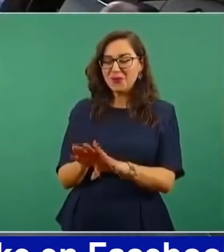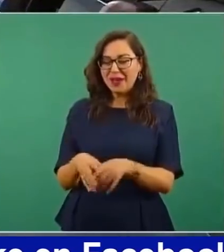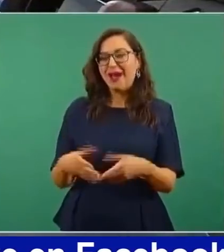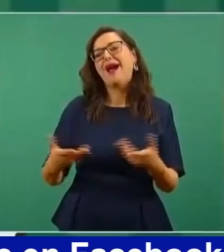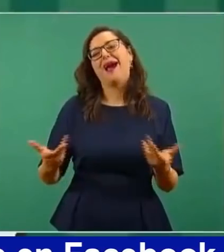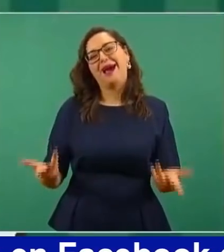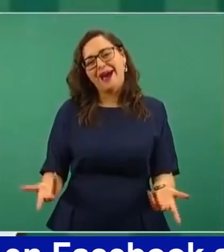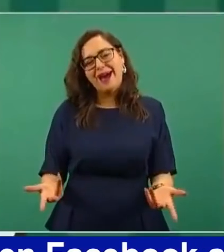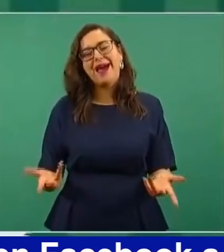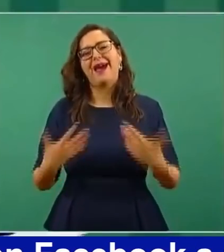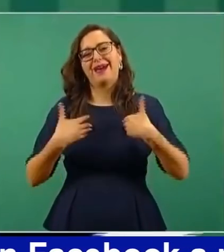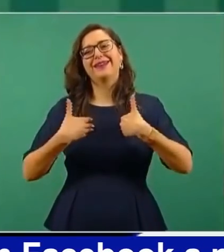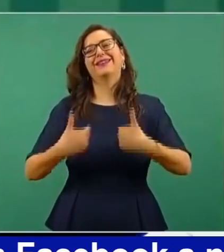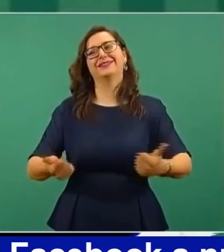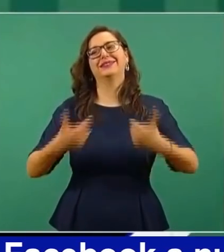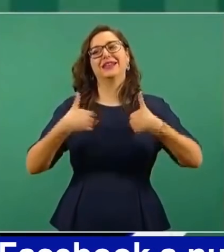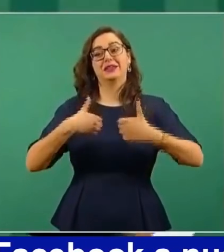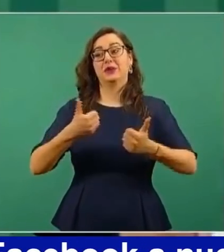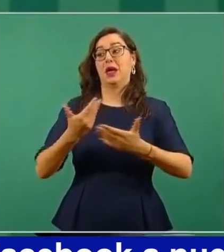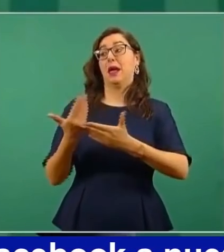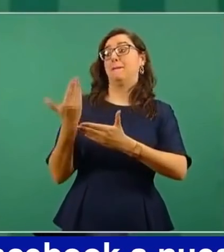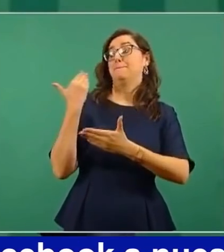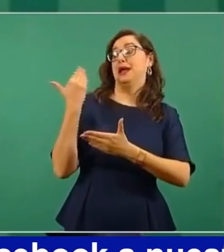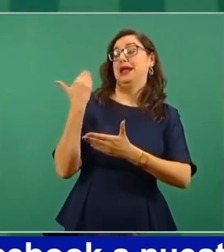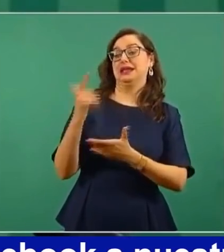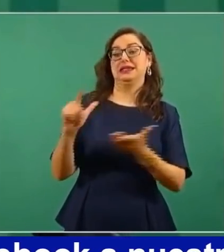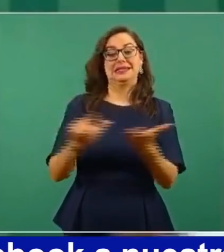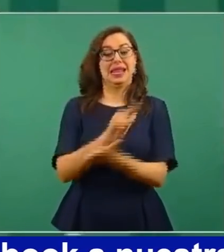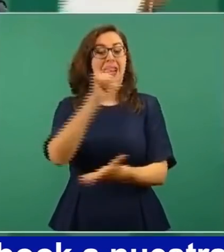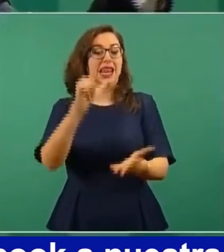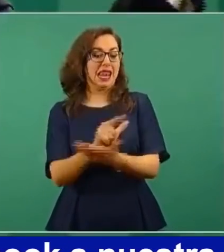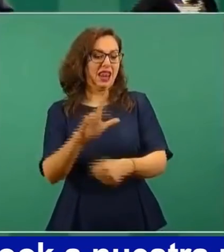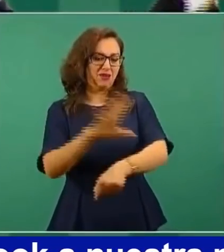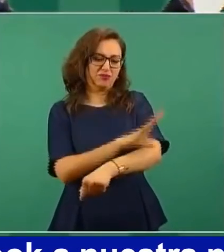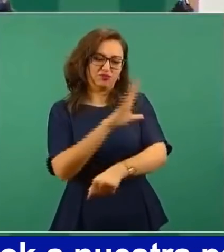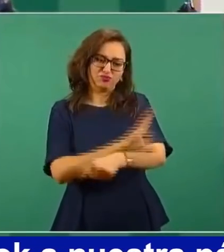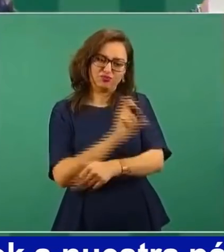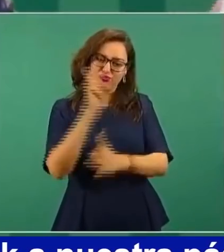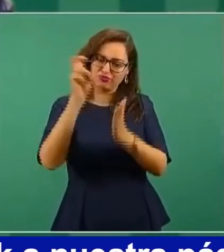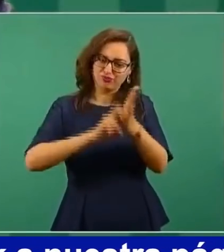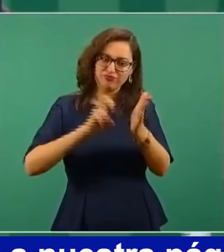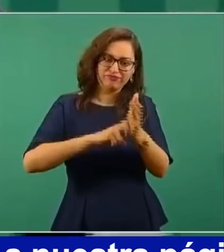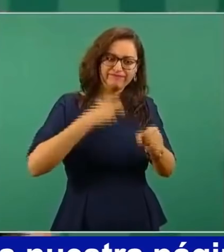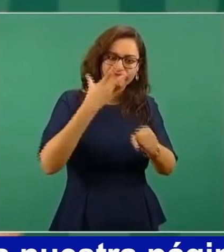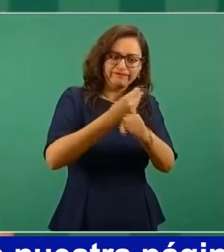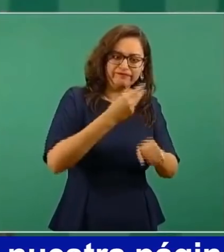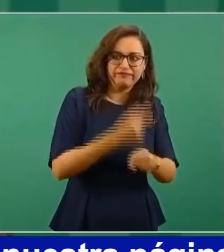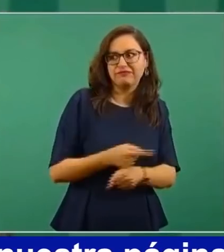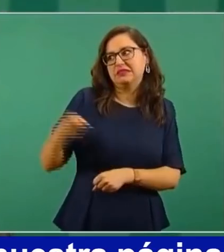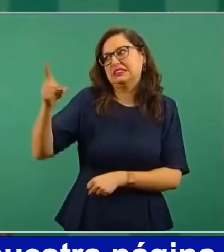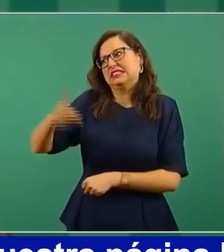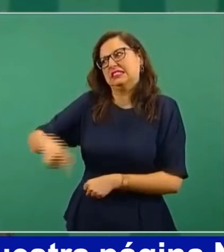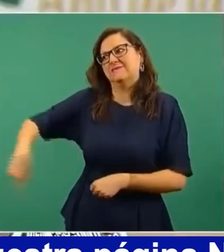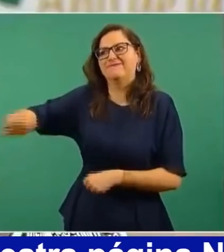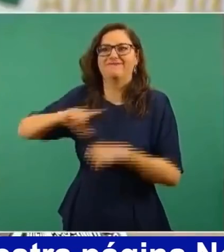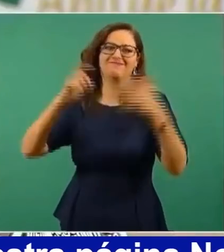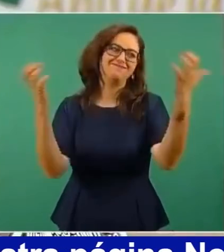la reforma eléctrica, pues esos medios están en contra de nosotros.